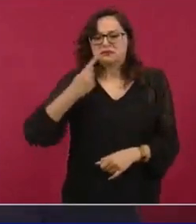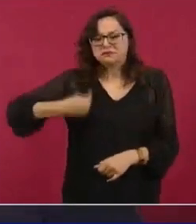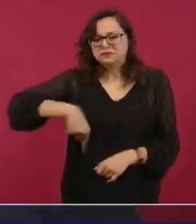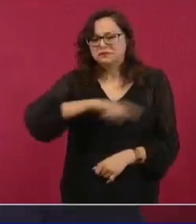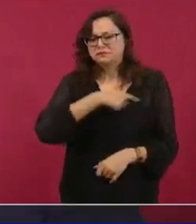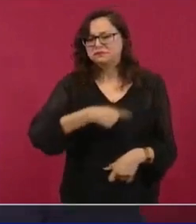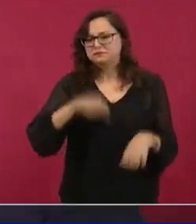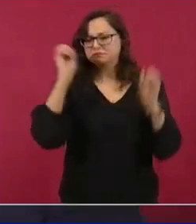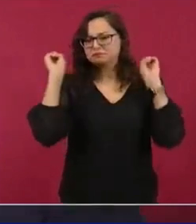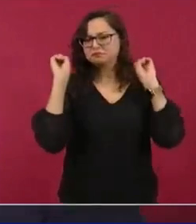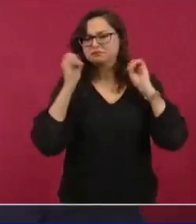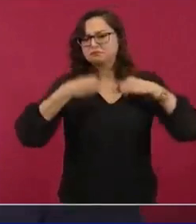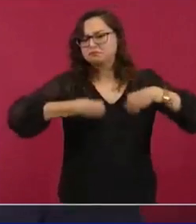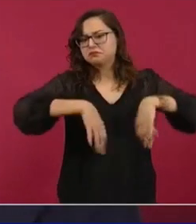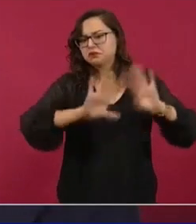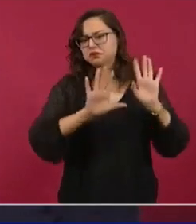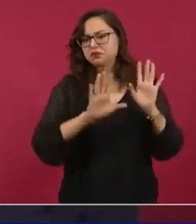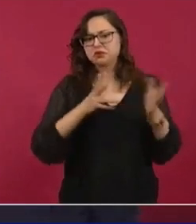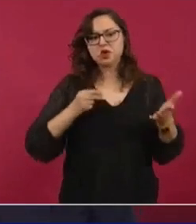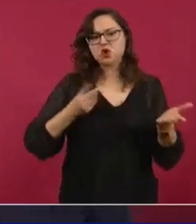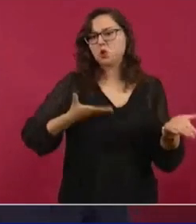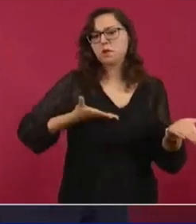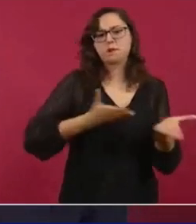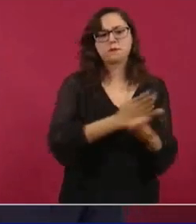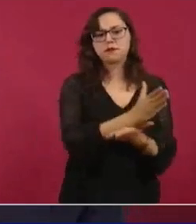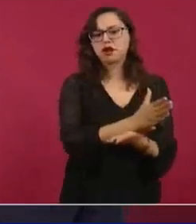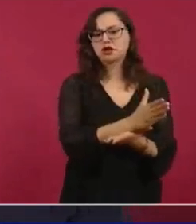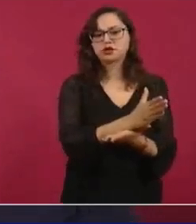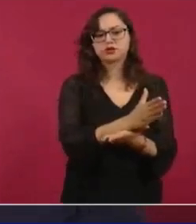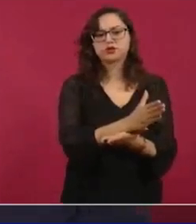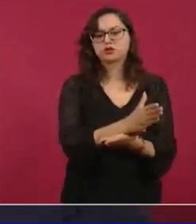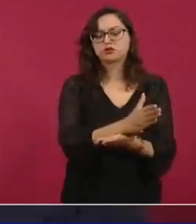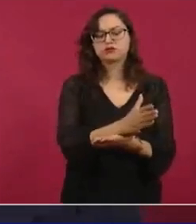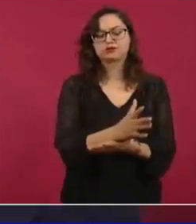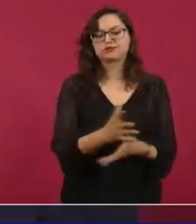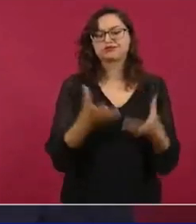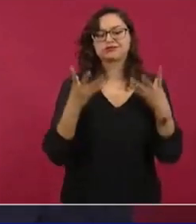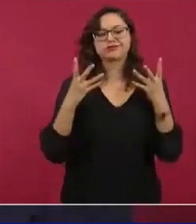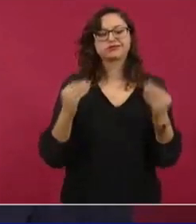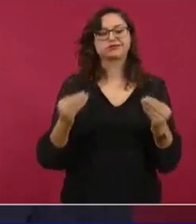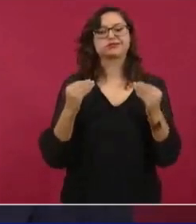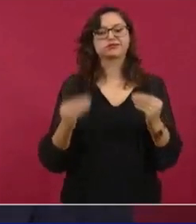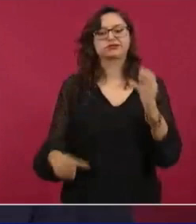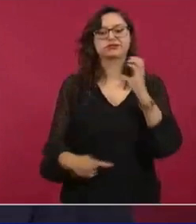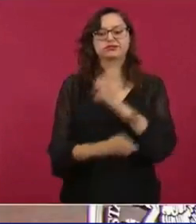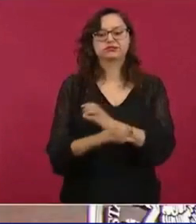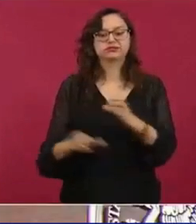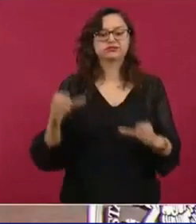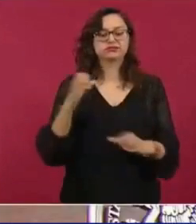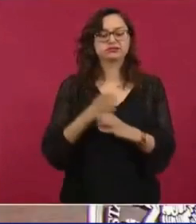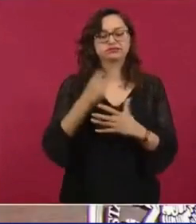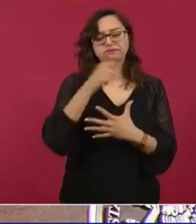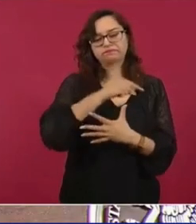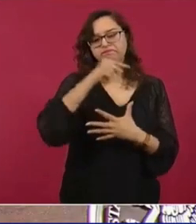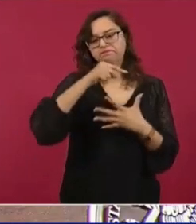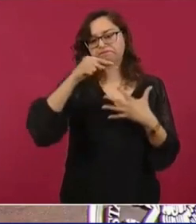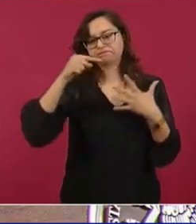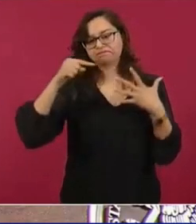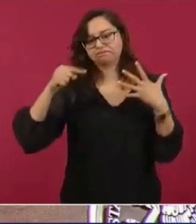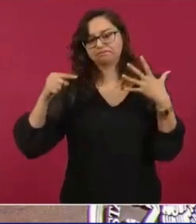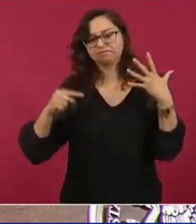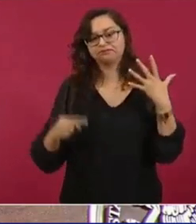Hay muchísimas cosas que requieren